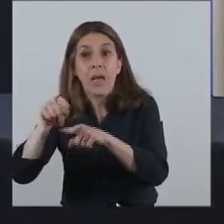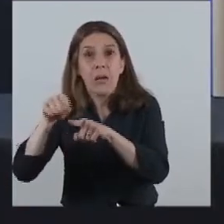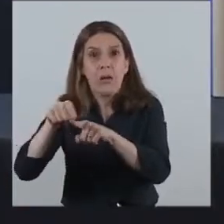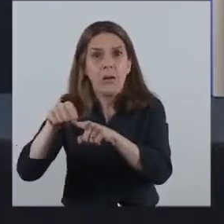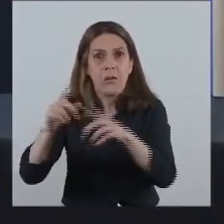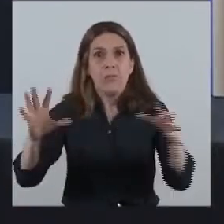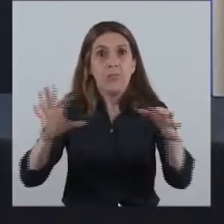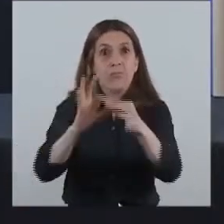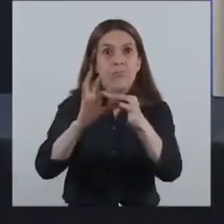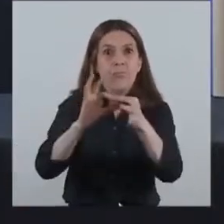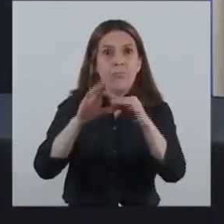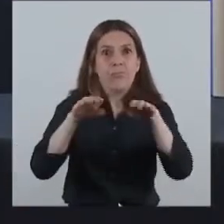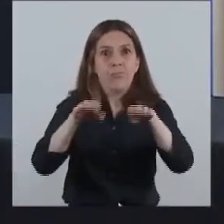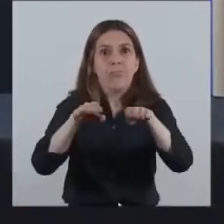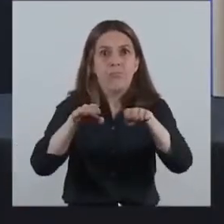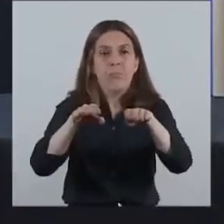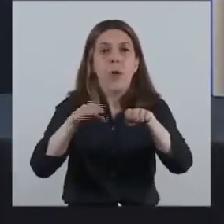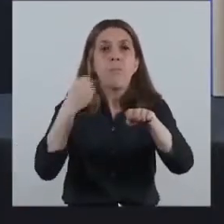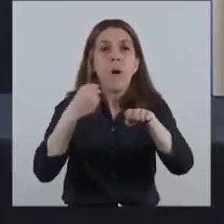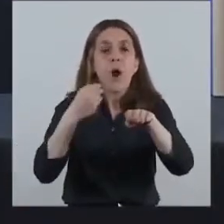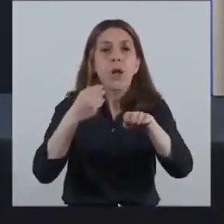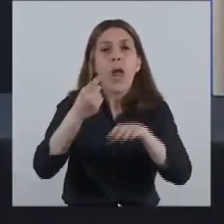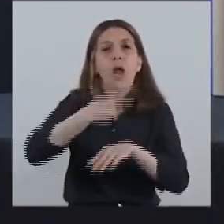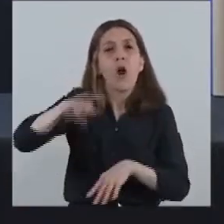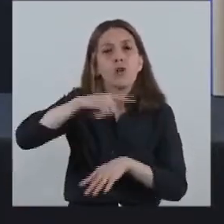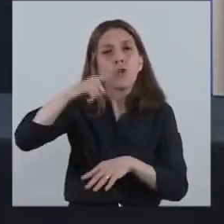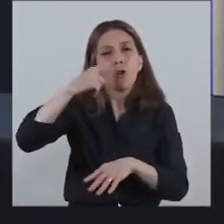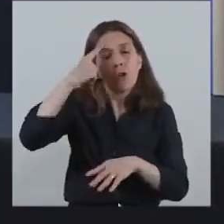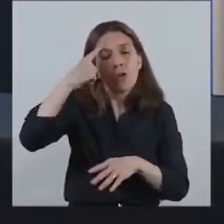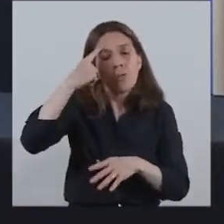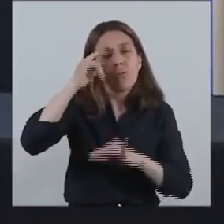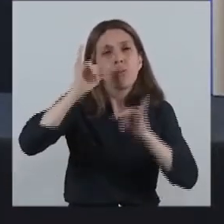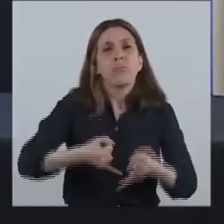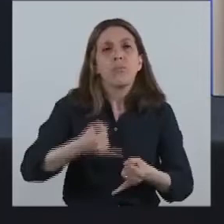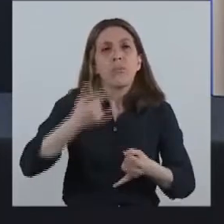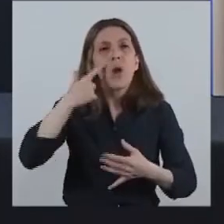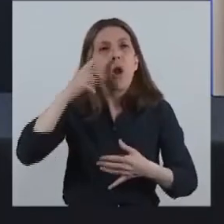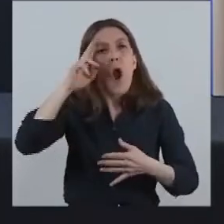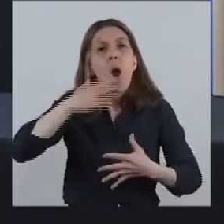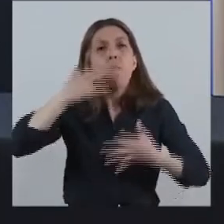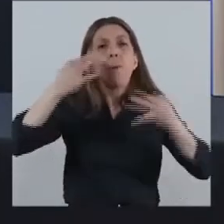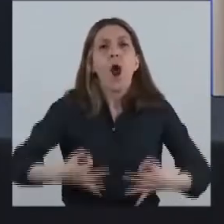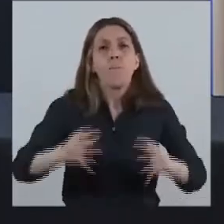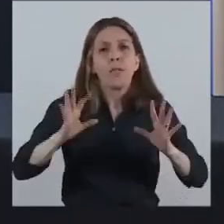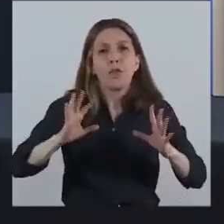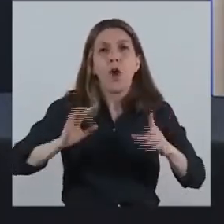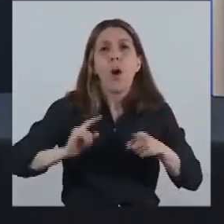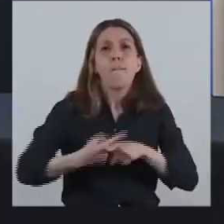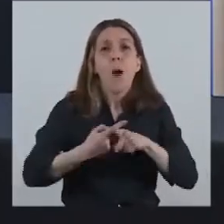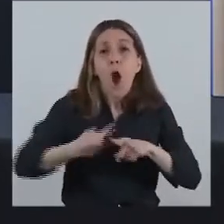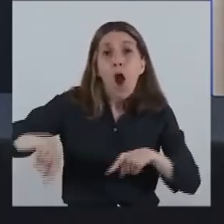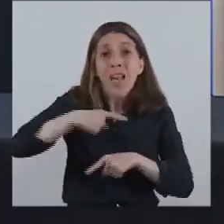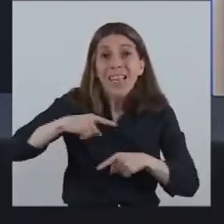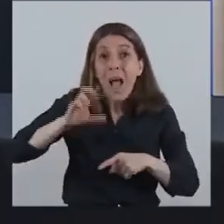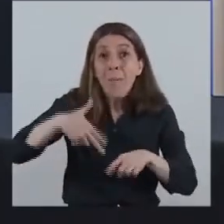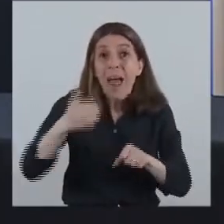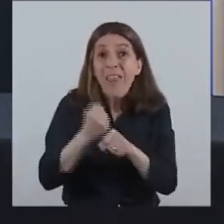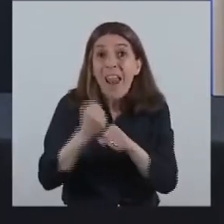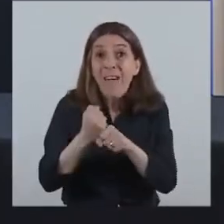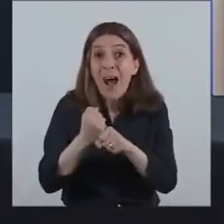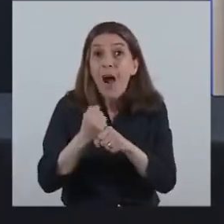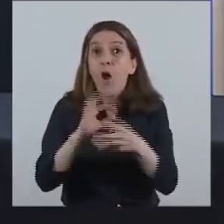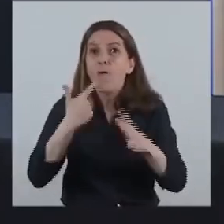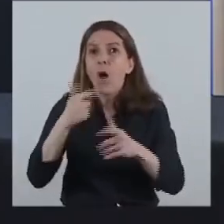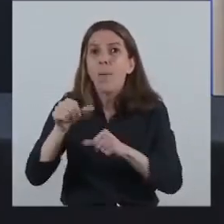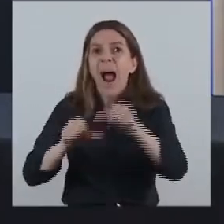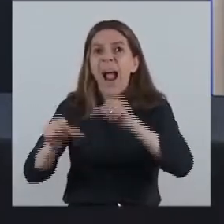Porque nosotros reafirmamos nuestro compromiso con una política de mantener la estabilidad del tipo